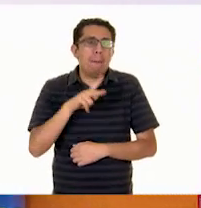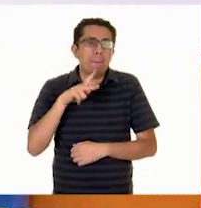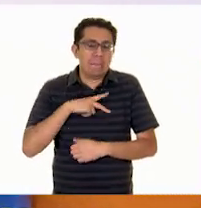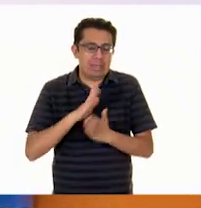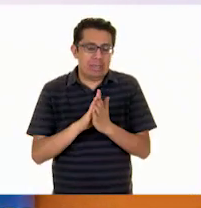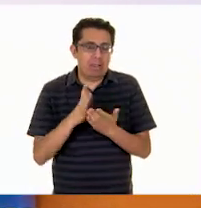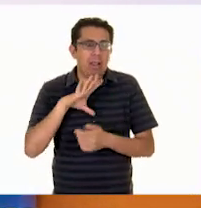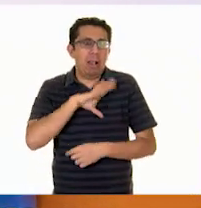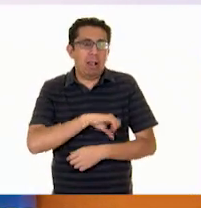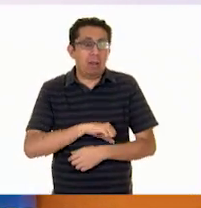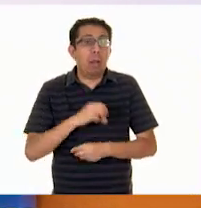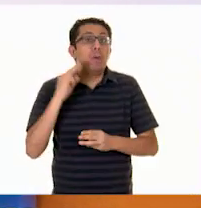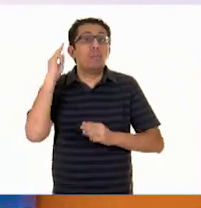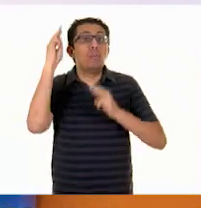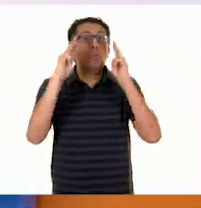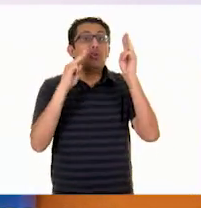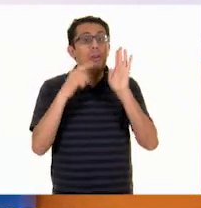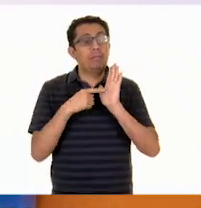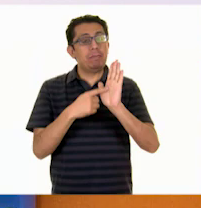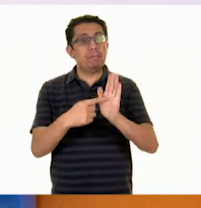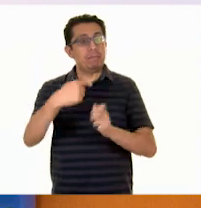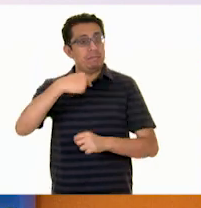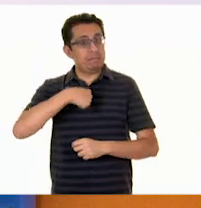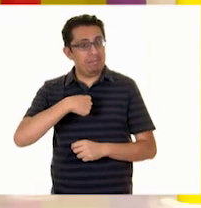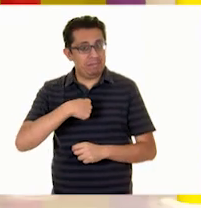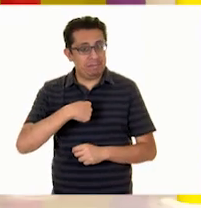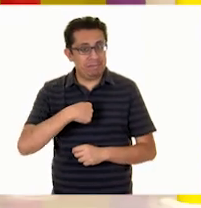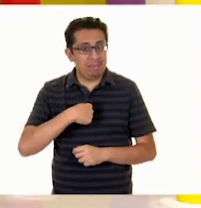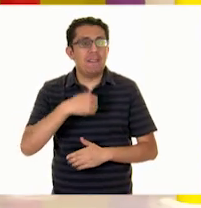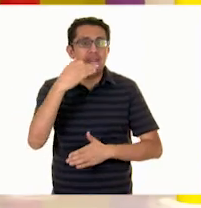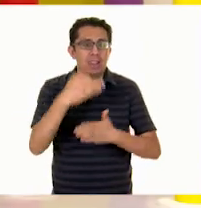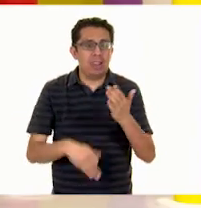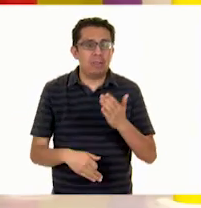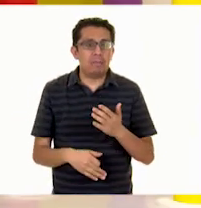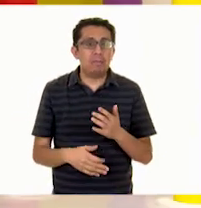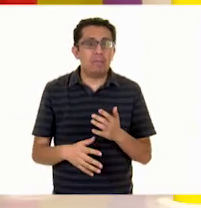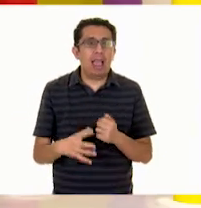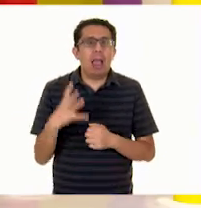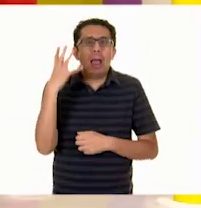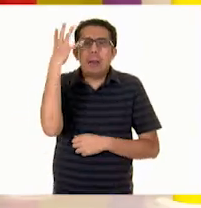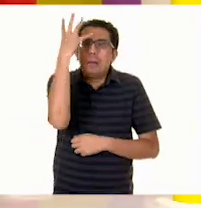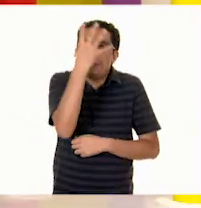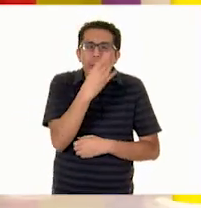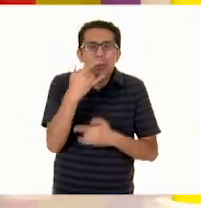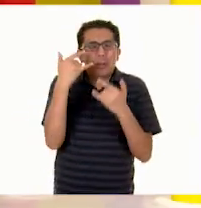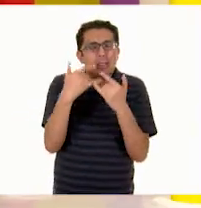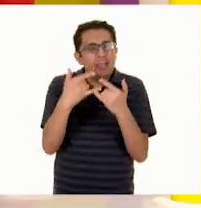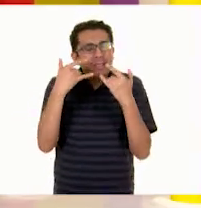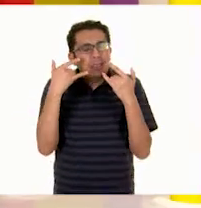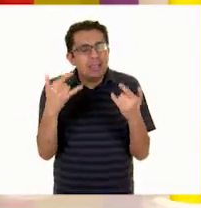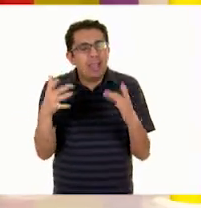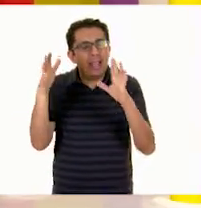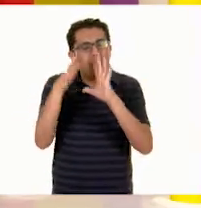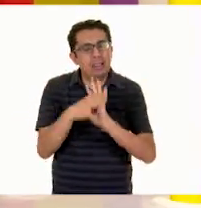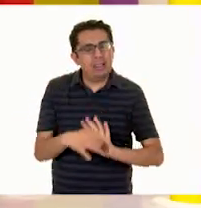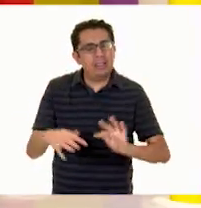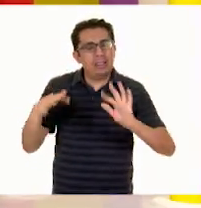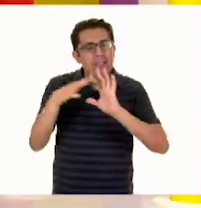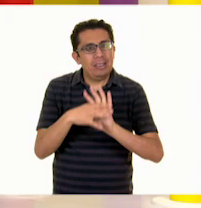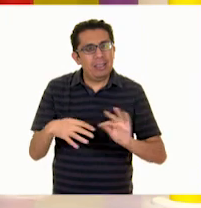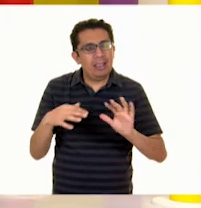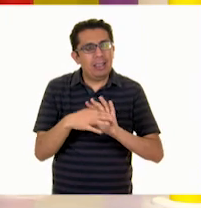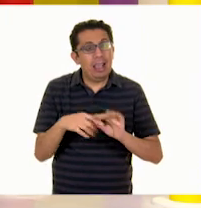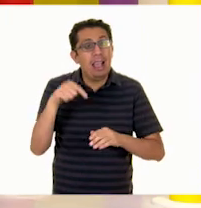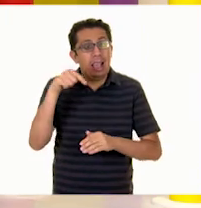museo sobre mí. ¿Qué te pareció, Erick? ¡Ay, muy bonito, maestra! ¡Qué bonita narración nos acaba de interpretar